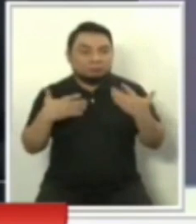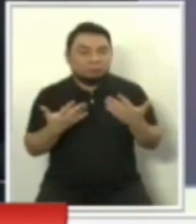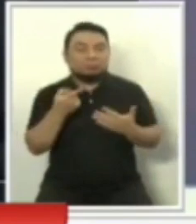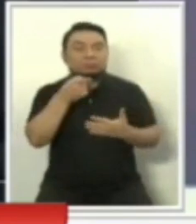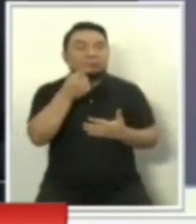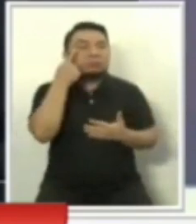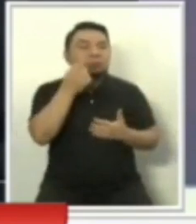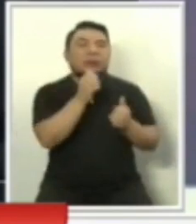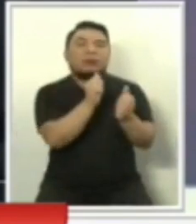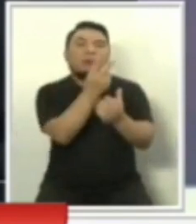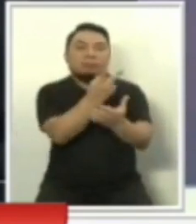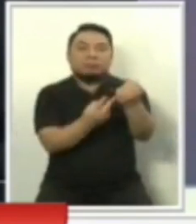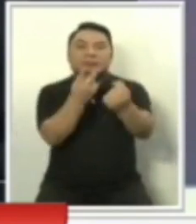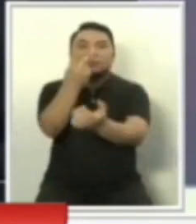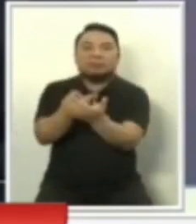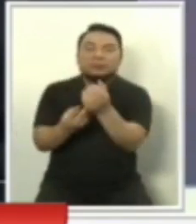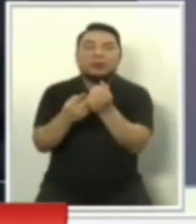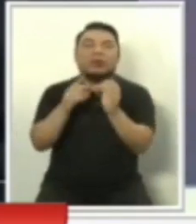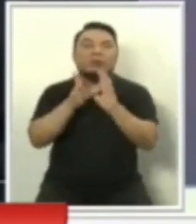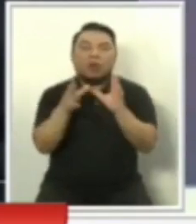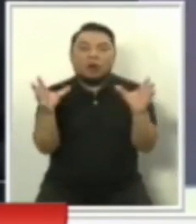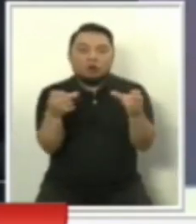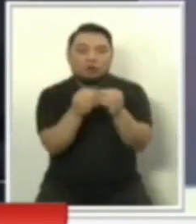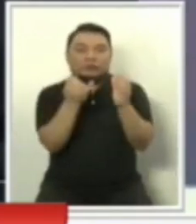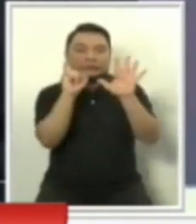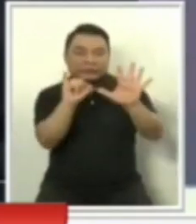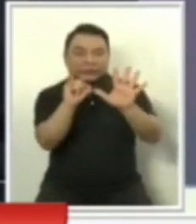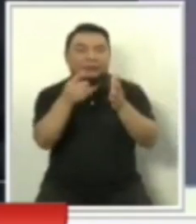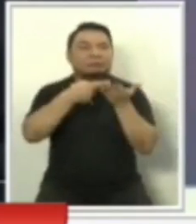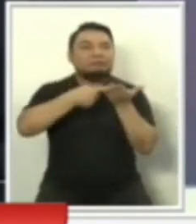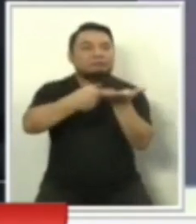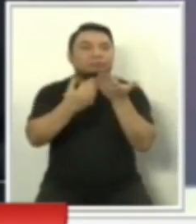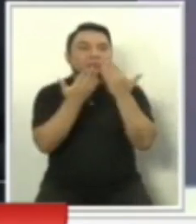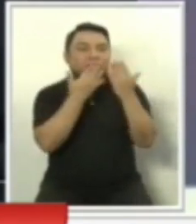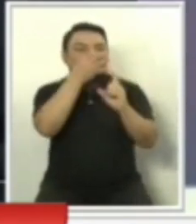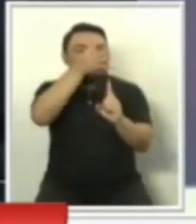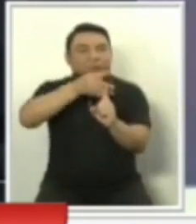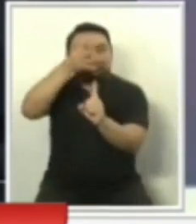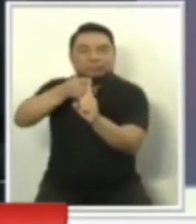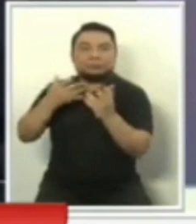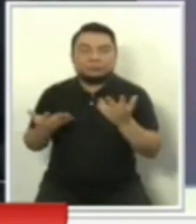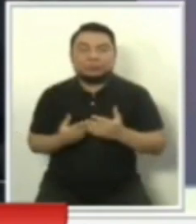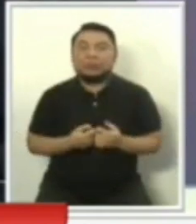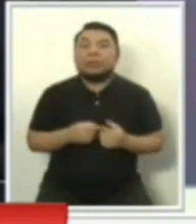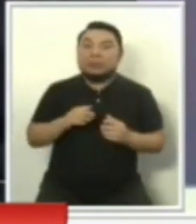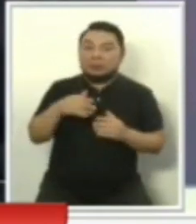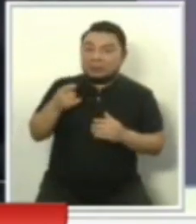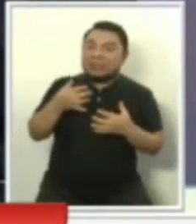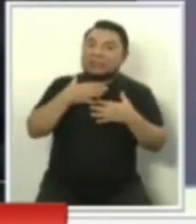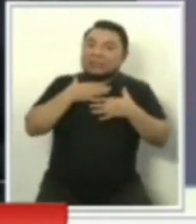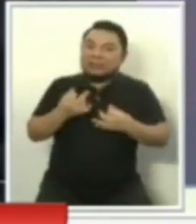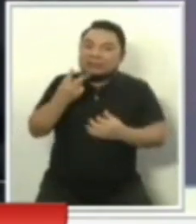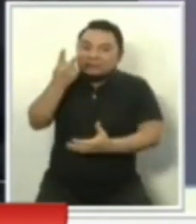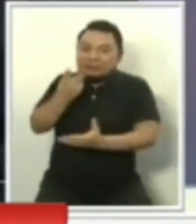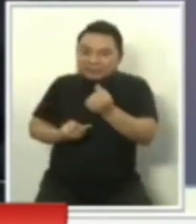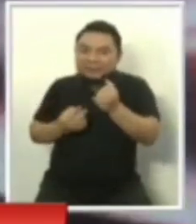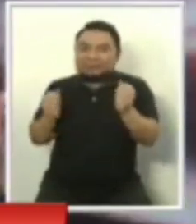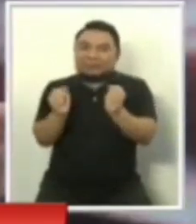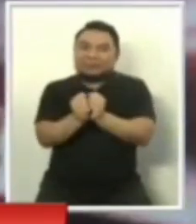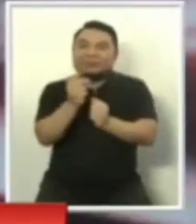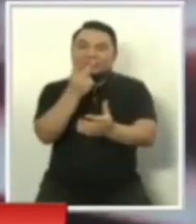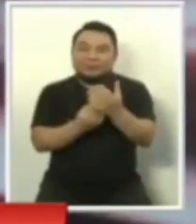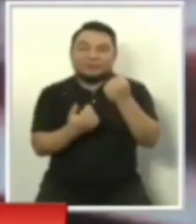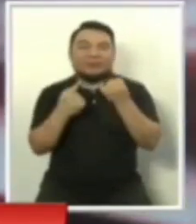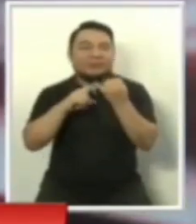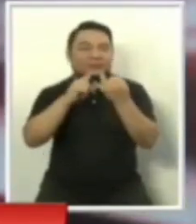una especie de ping-pong, no solamente entre los seis candidatos en determinado momento, sino entre las duplas, que se combinan, son configuradas